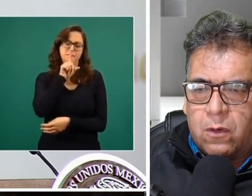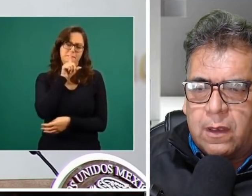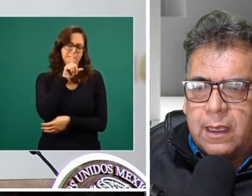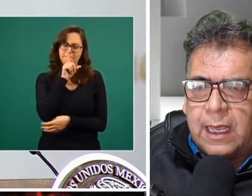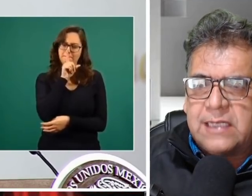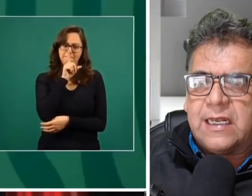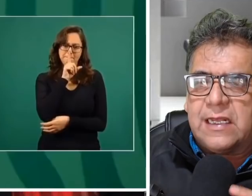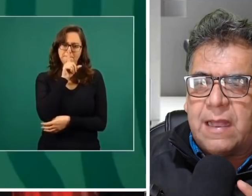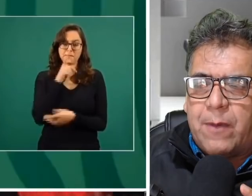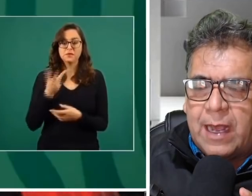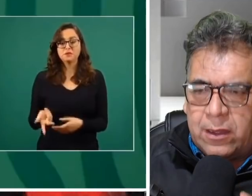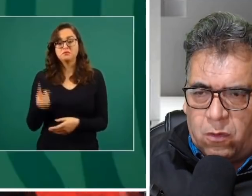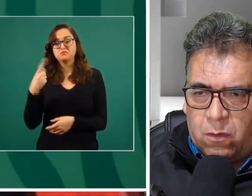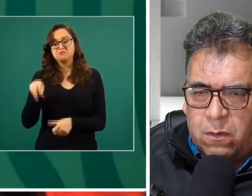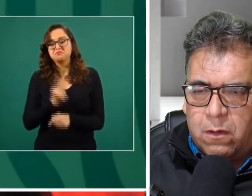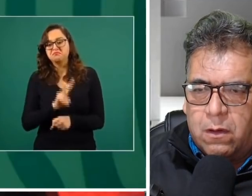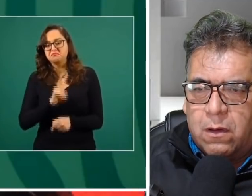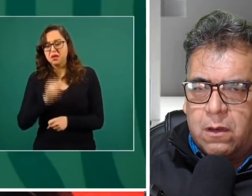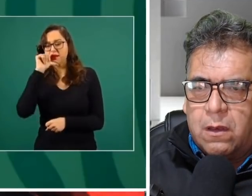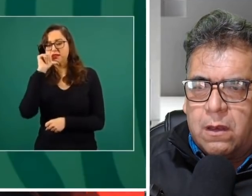es el que está pagando.